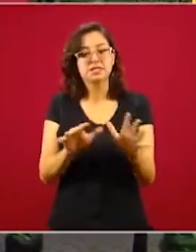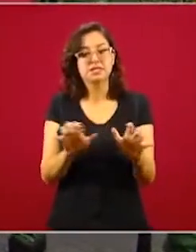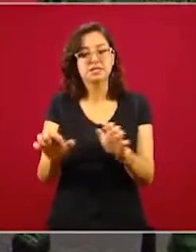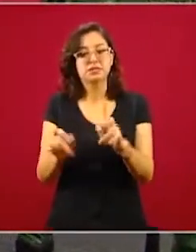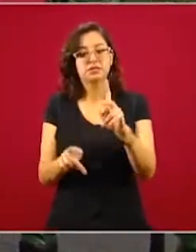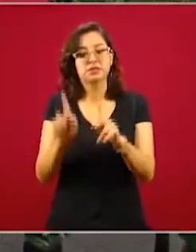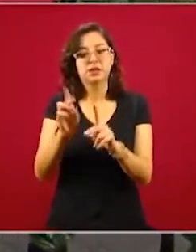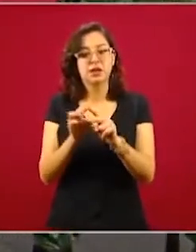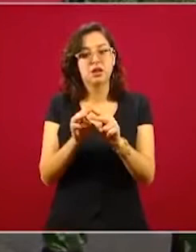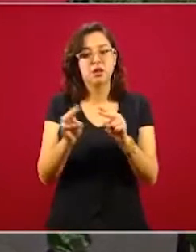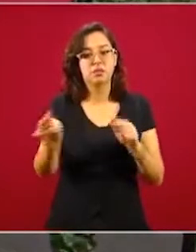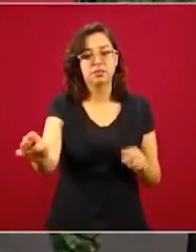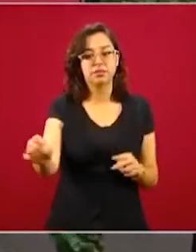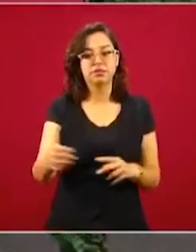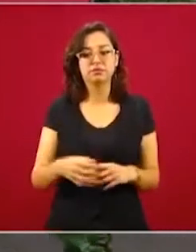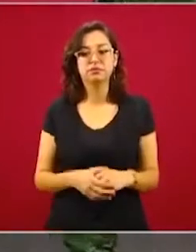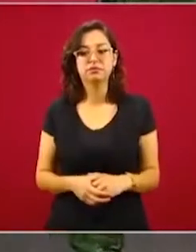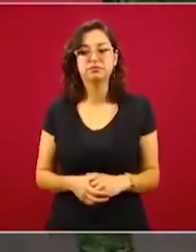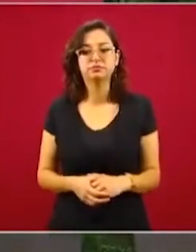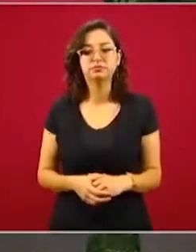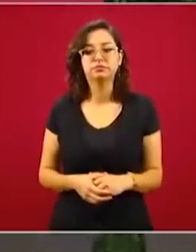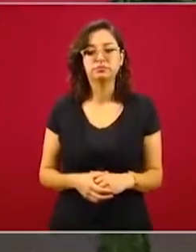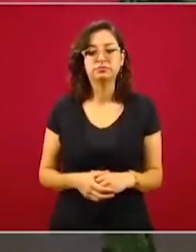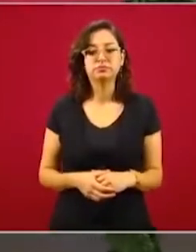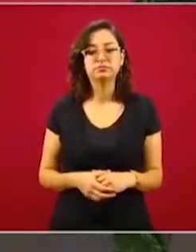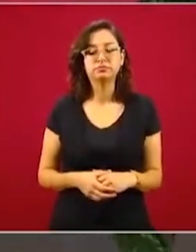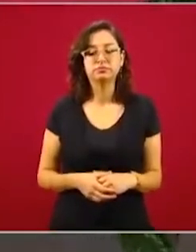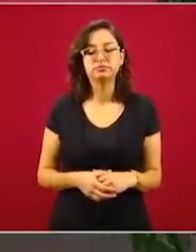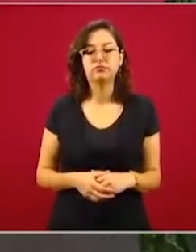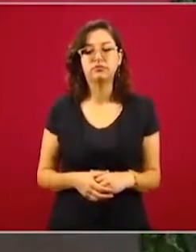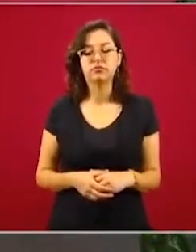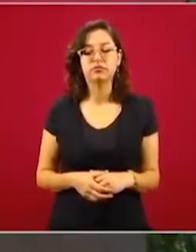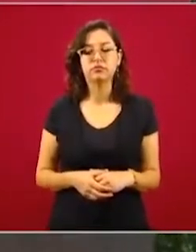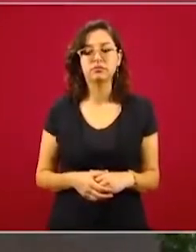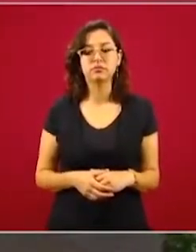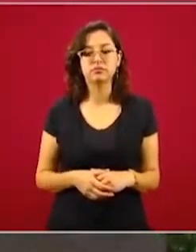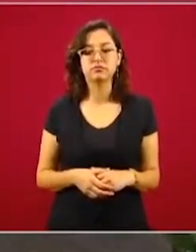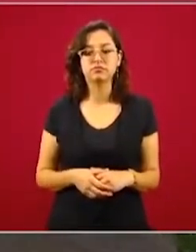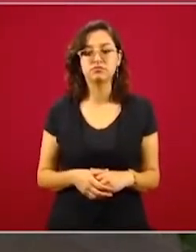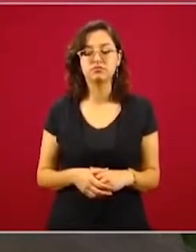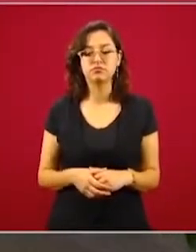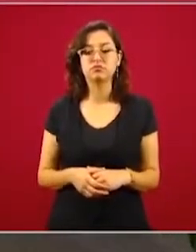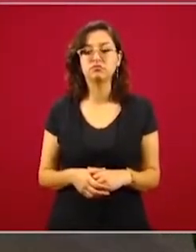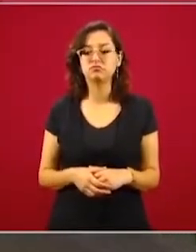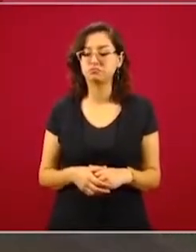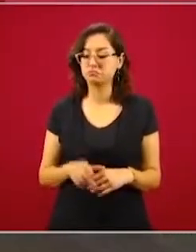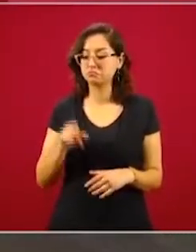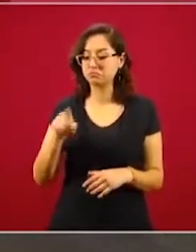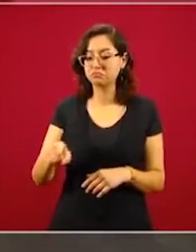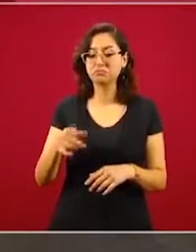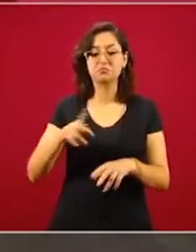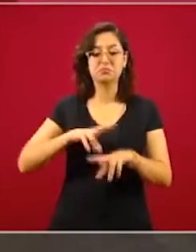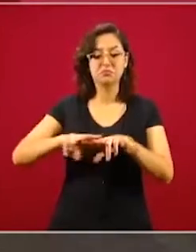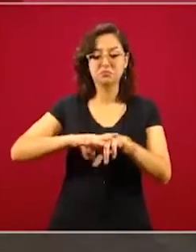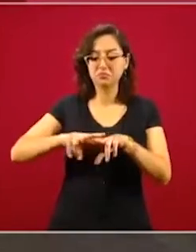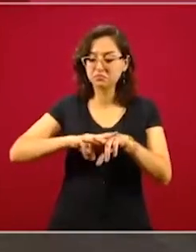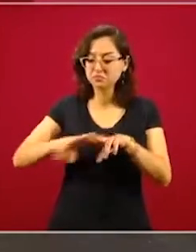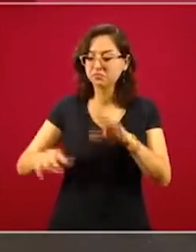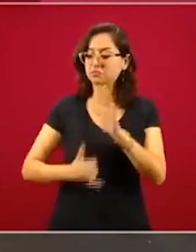obra, dependientemente de la comunicación, del impulso al turismo,